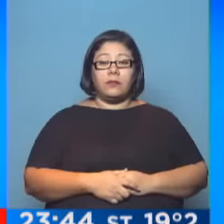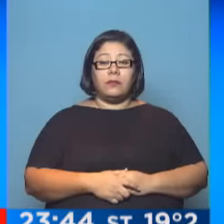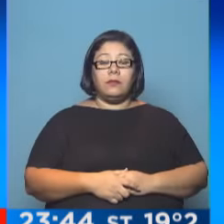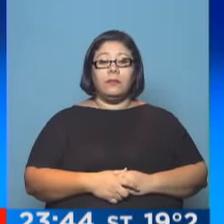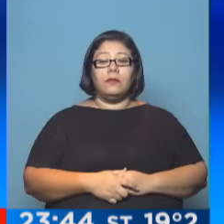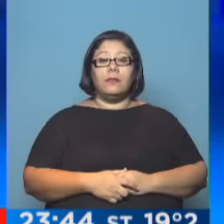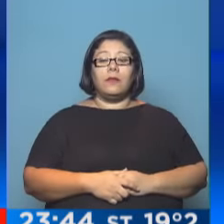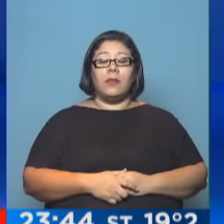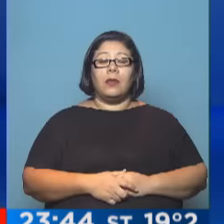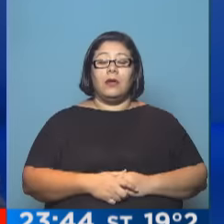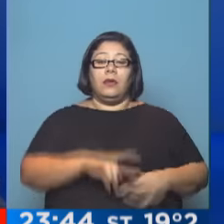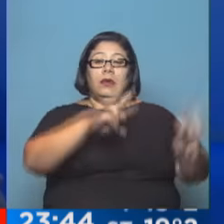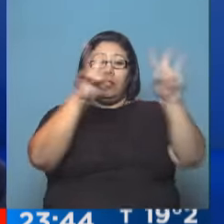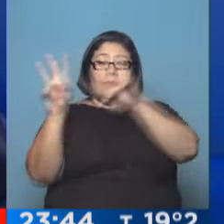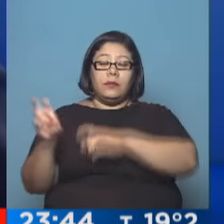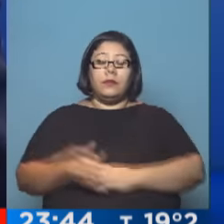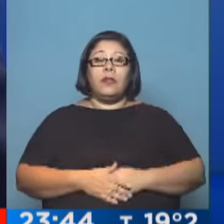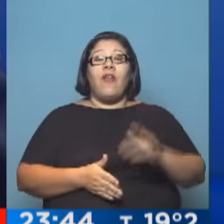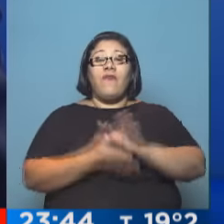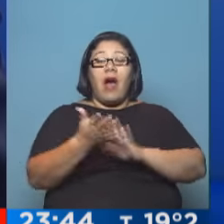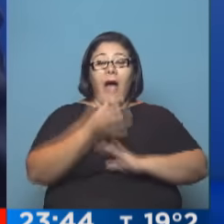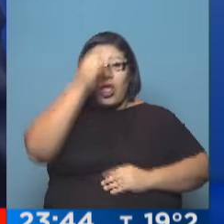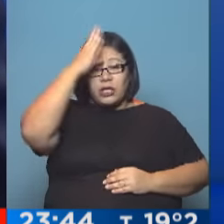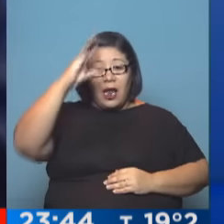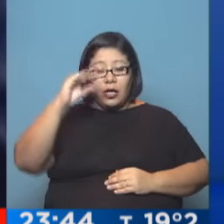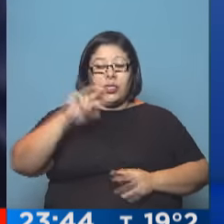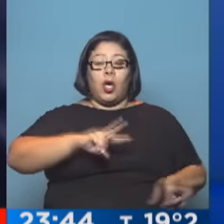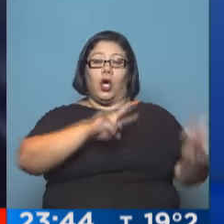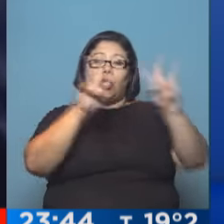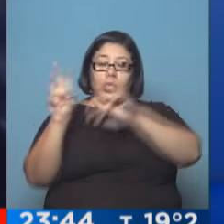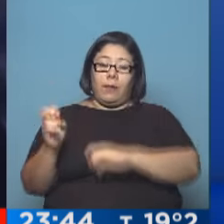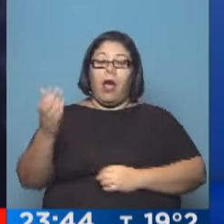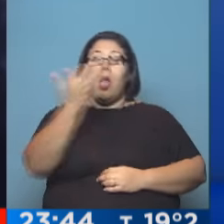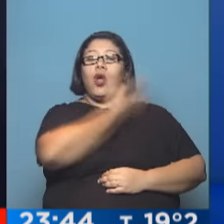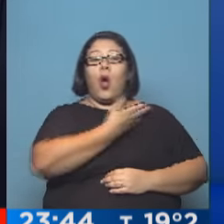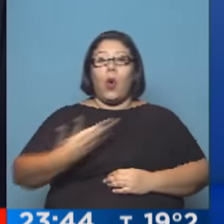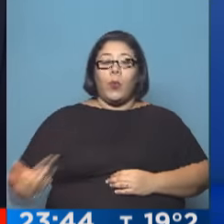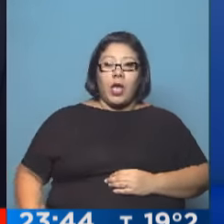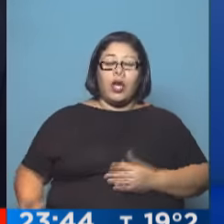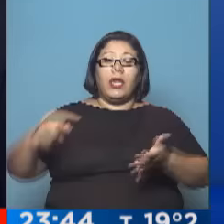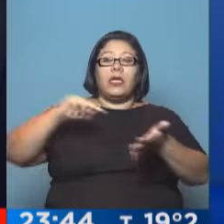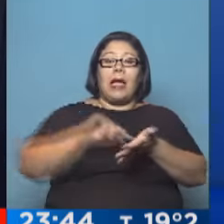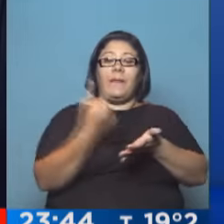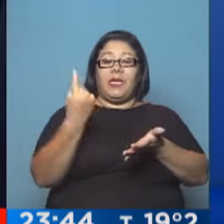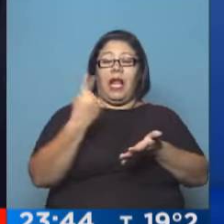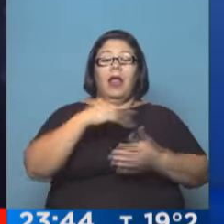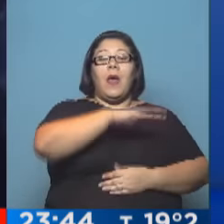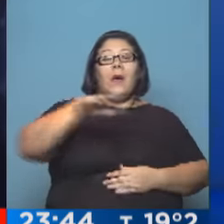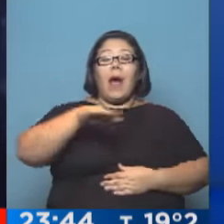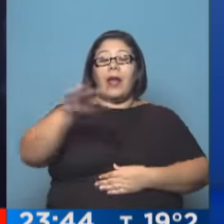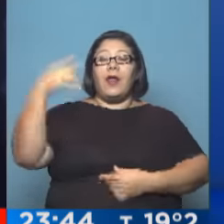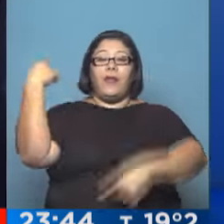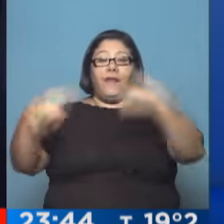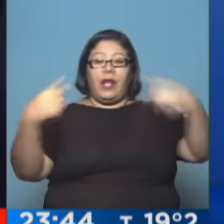15 minutos faltan para la medianoche, cambiamos de tema. El gobierno porteño fumigó plazas de diferentes barrios con el objetivo de